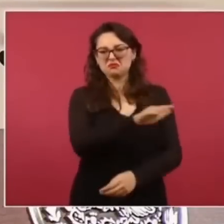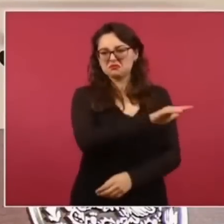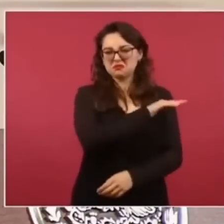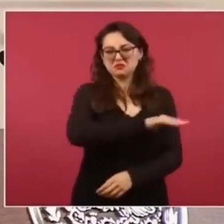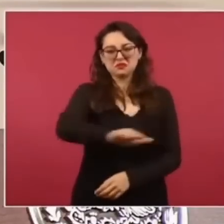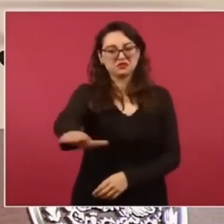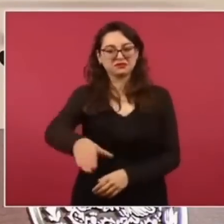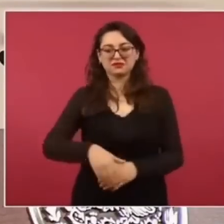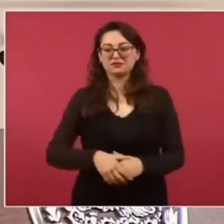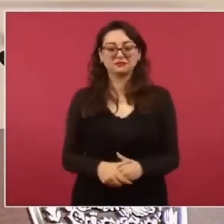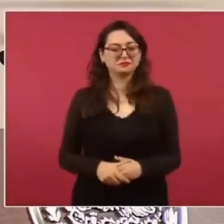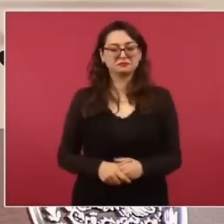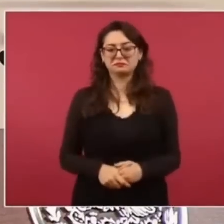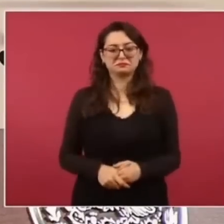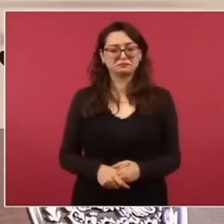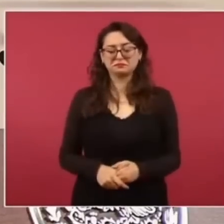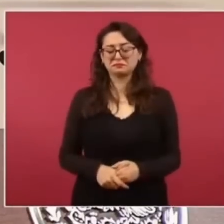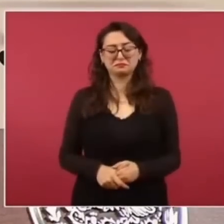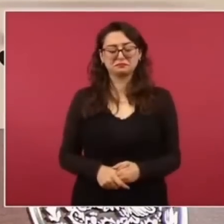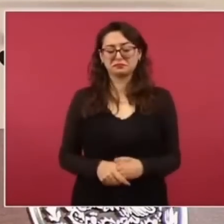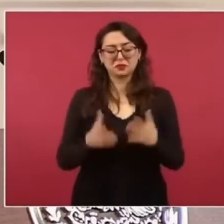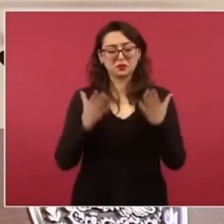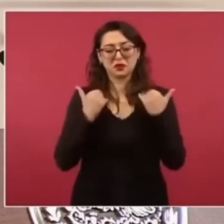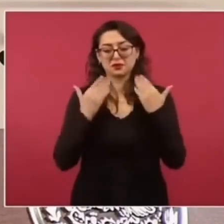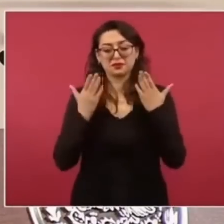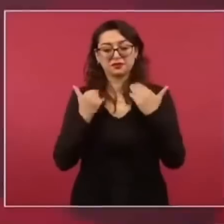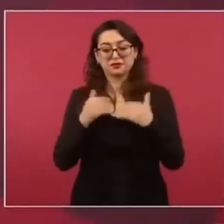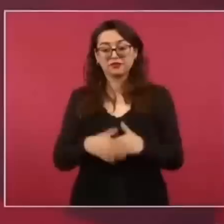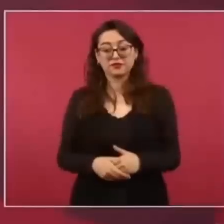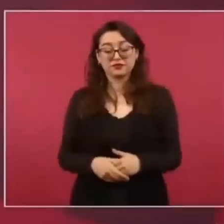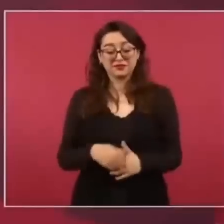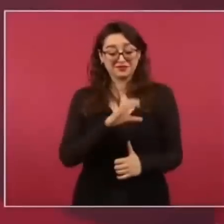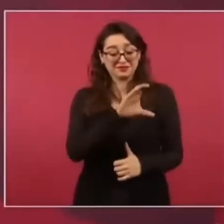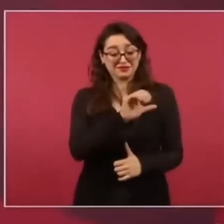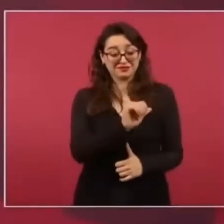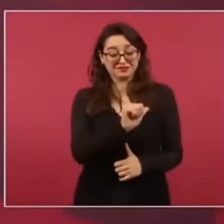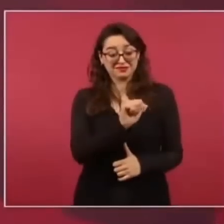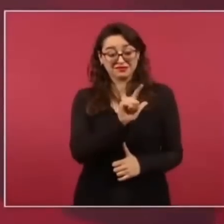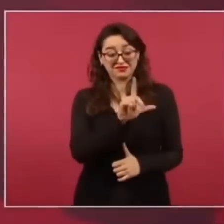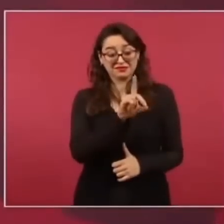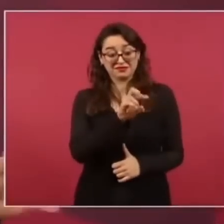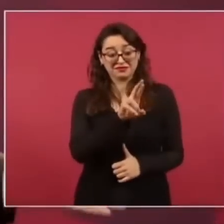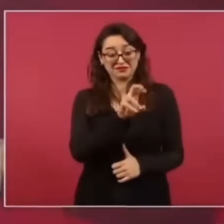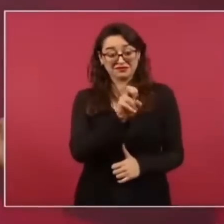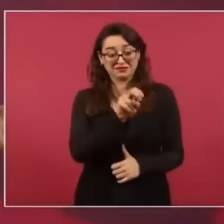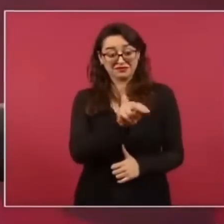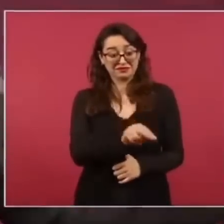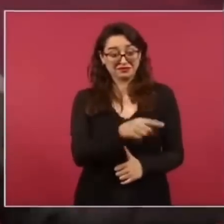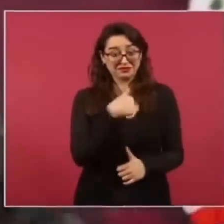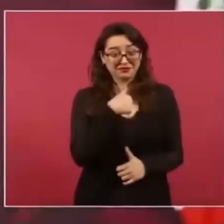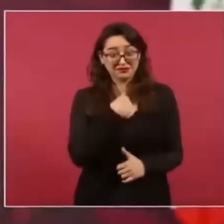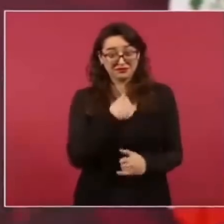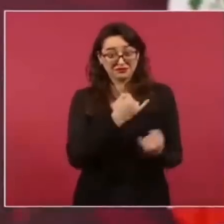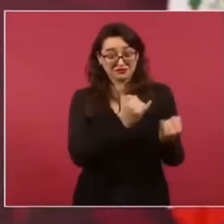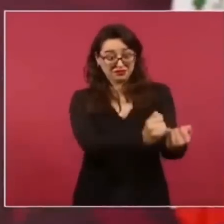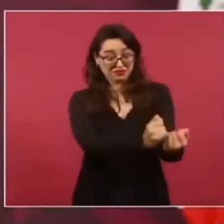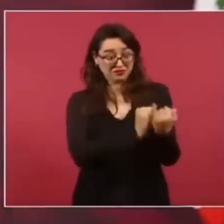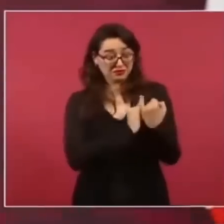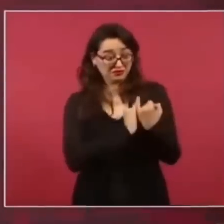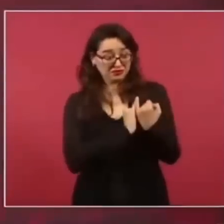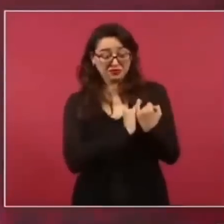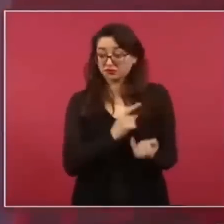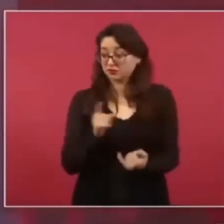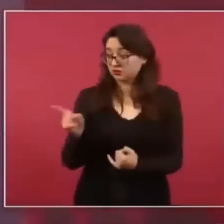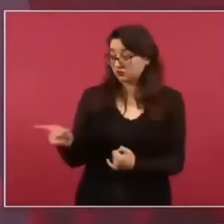Para decirlo con claridad, yo no soy Calderón, ni esta señora es García Luna.